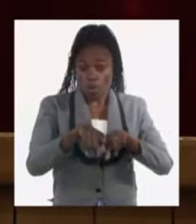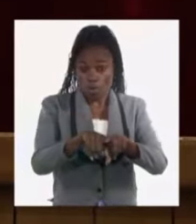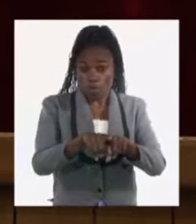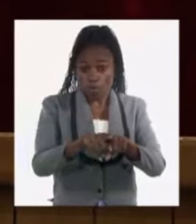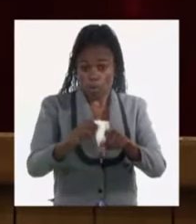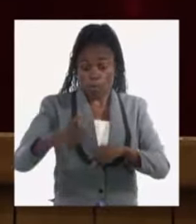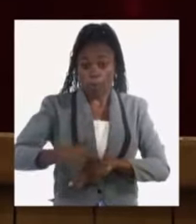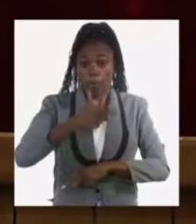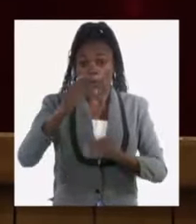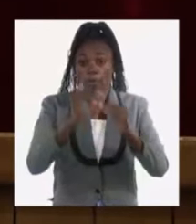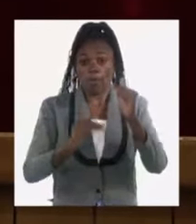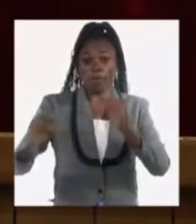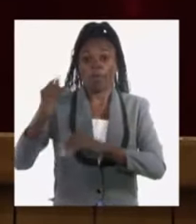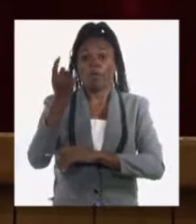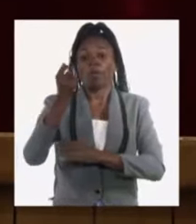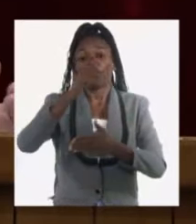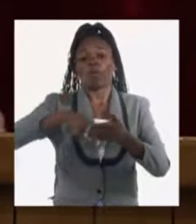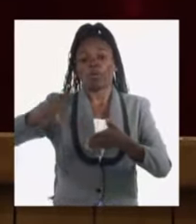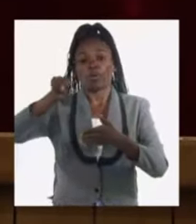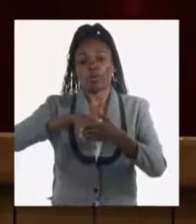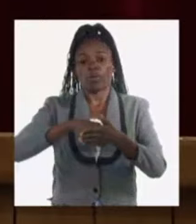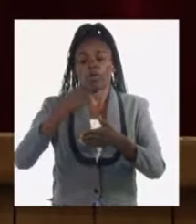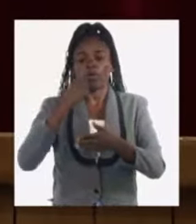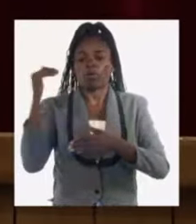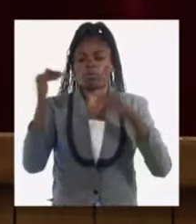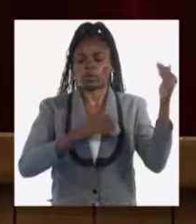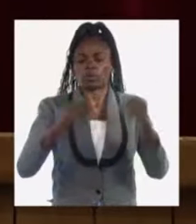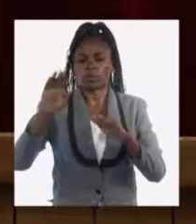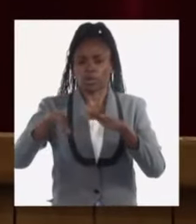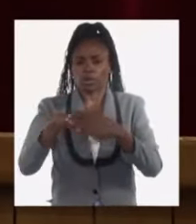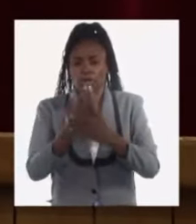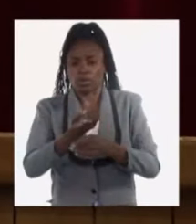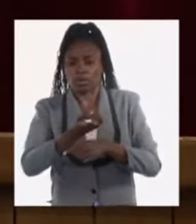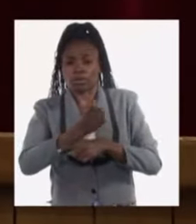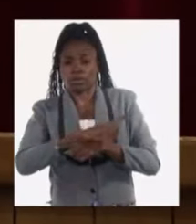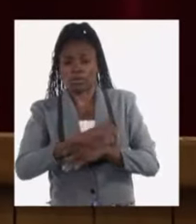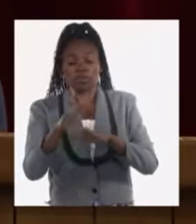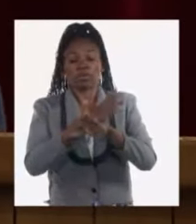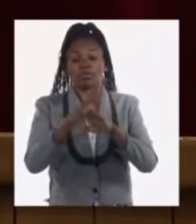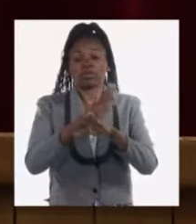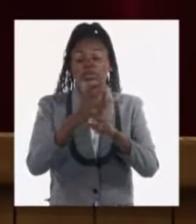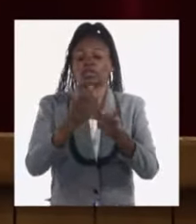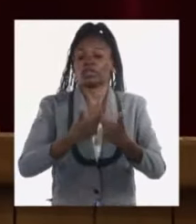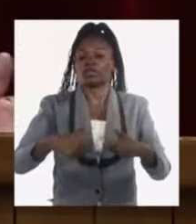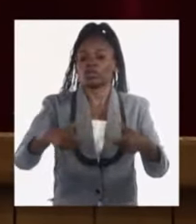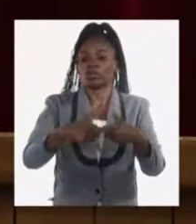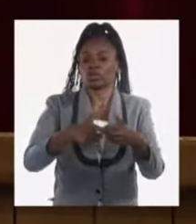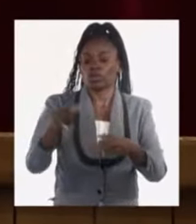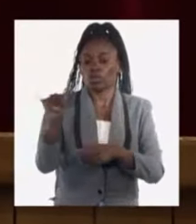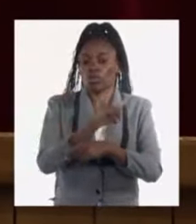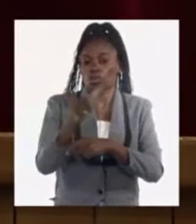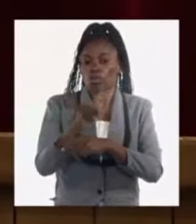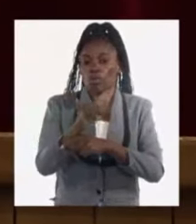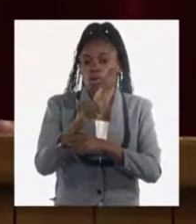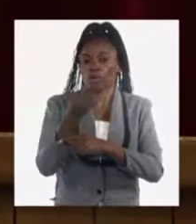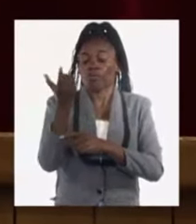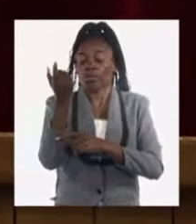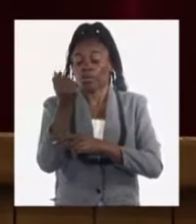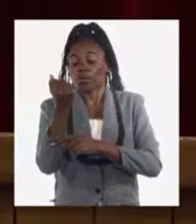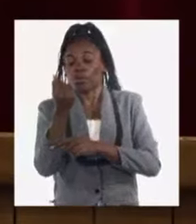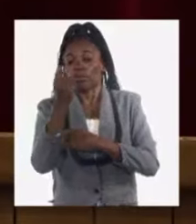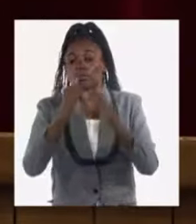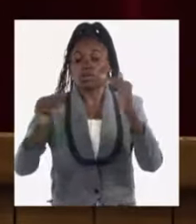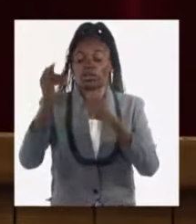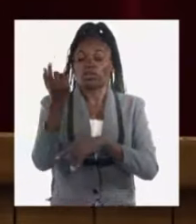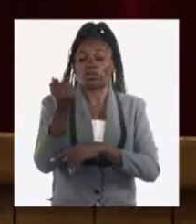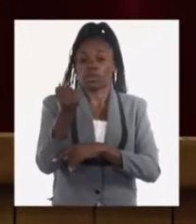viceministro del Ministerio de Economía y Planificación que estuvieron participando con ustedes en las diferentes comisiones, también del Ministerio de Finanzas y Precios, el Ministerio